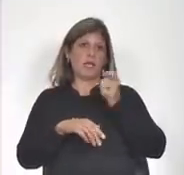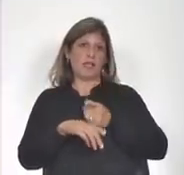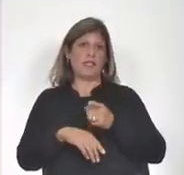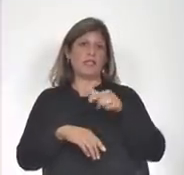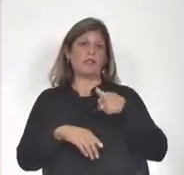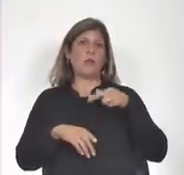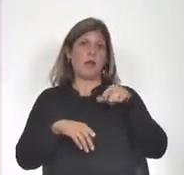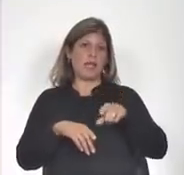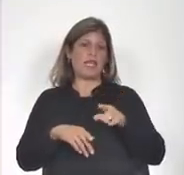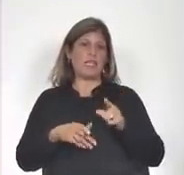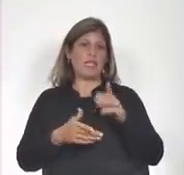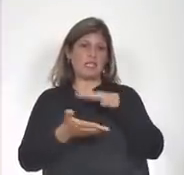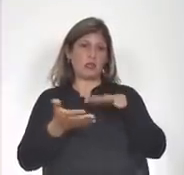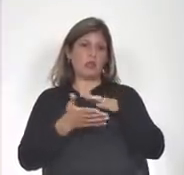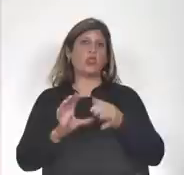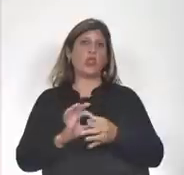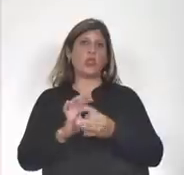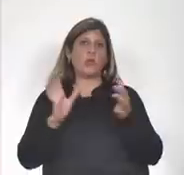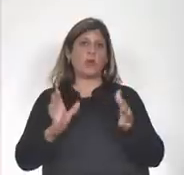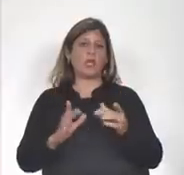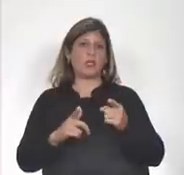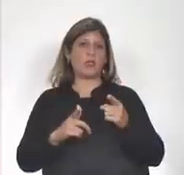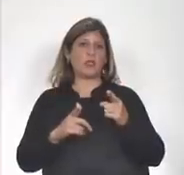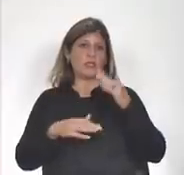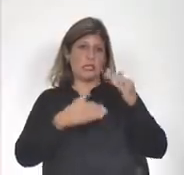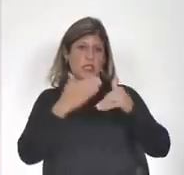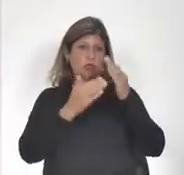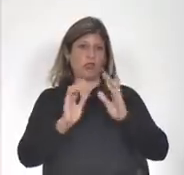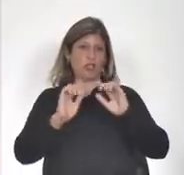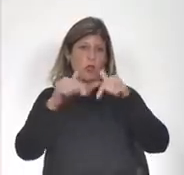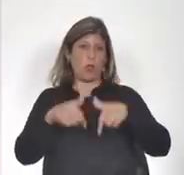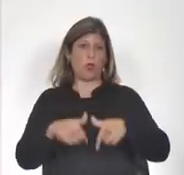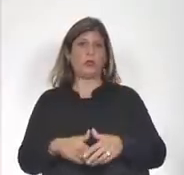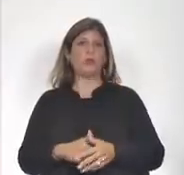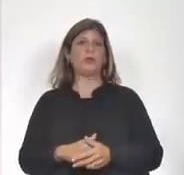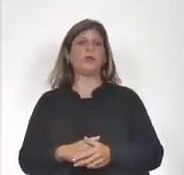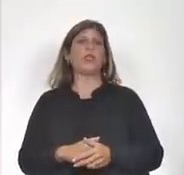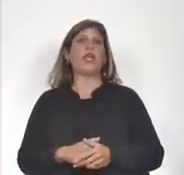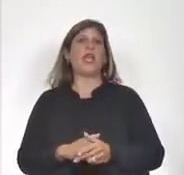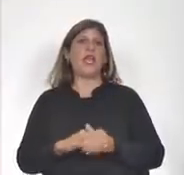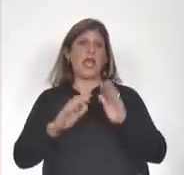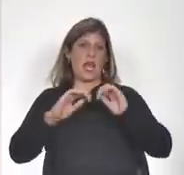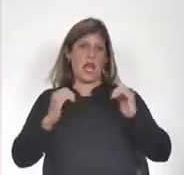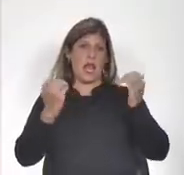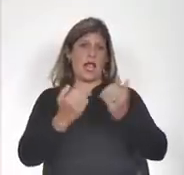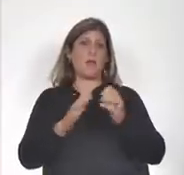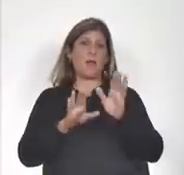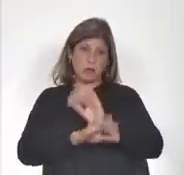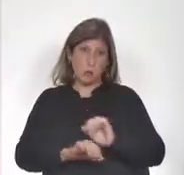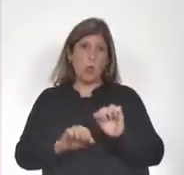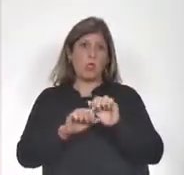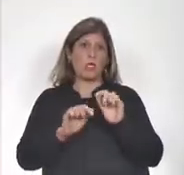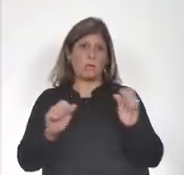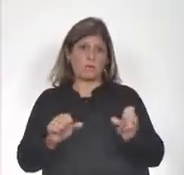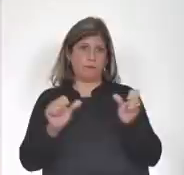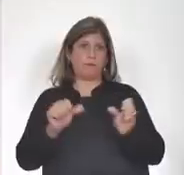instancia democrática que se está desarrollando hoy en la Cámara fuera posible.